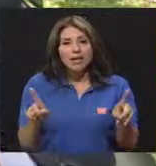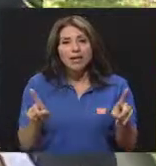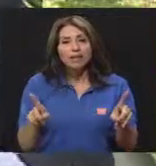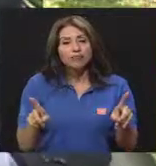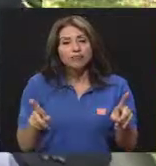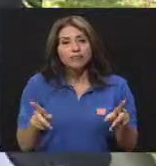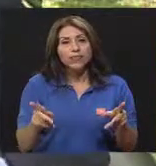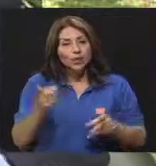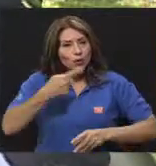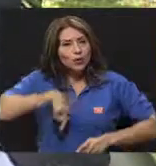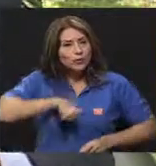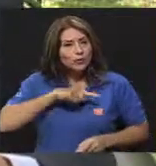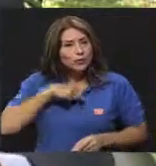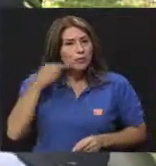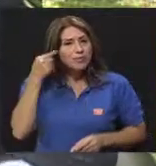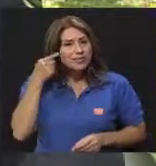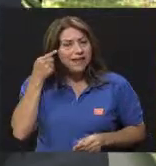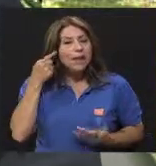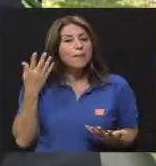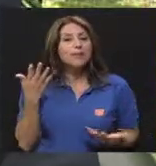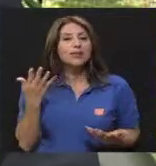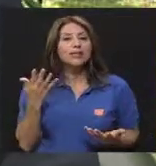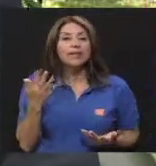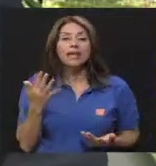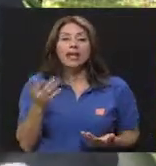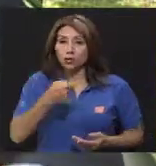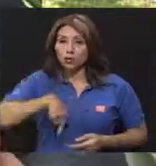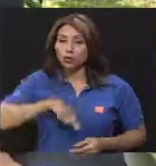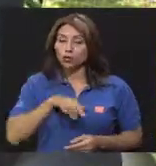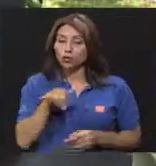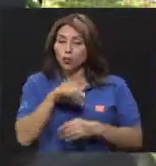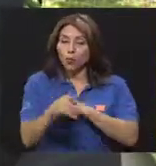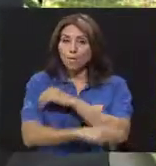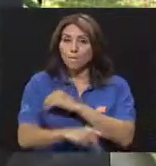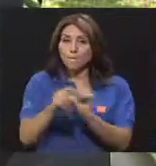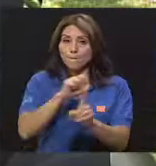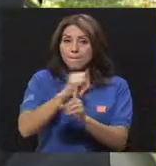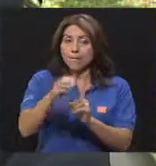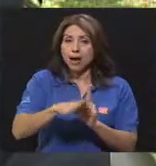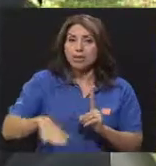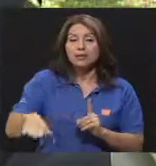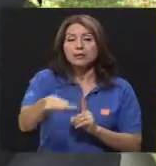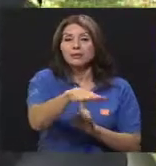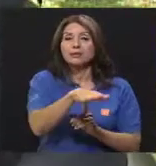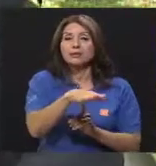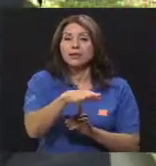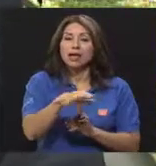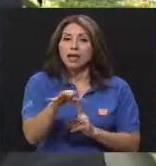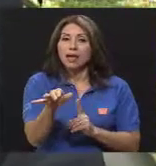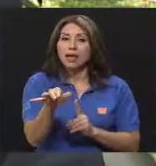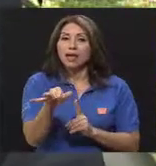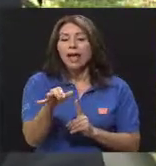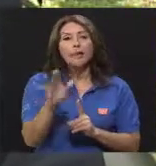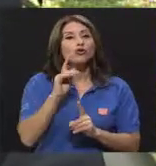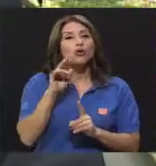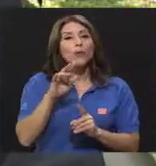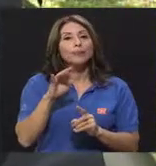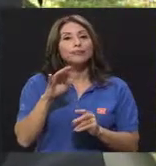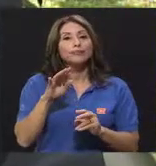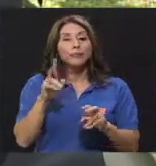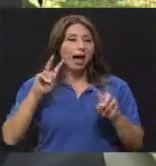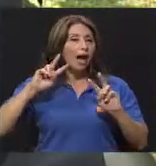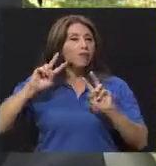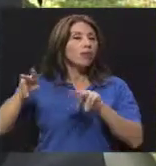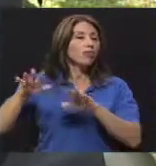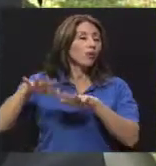Pero en términos generales, lo que nosotros pensamos es que, como sociedad, hemos abandonado a nuestros